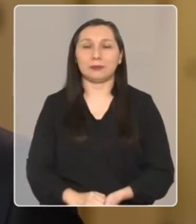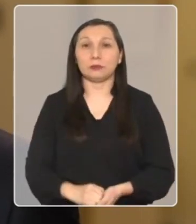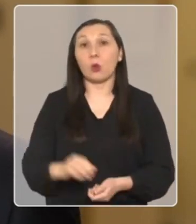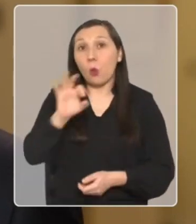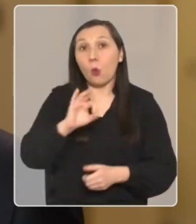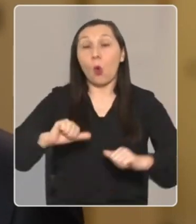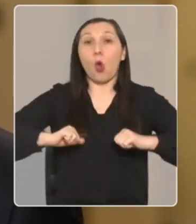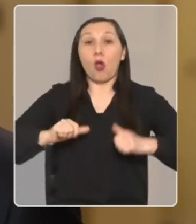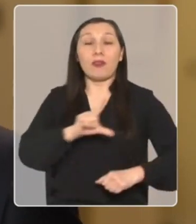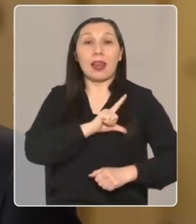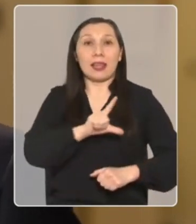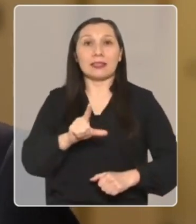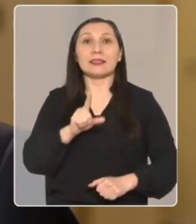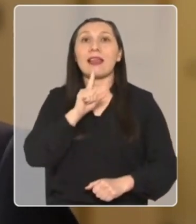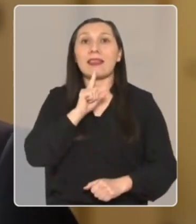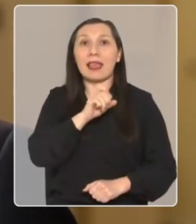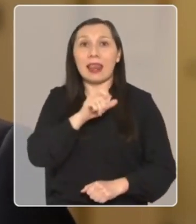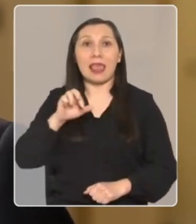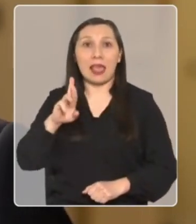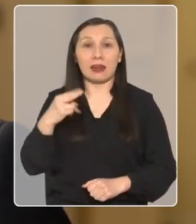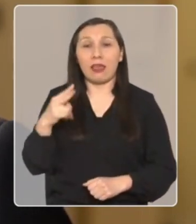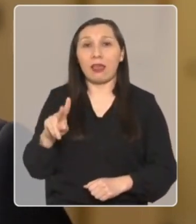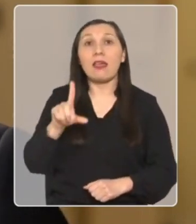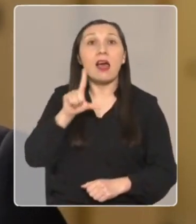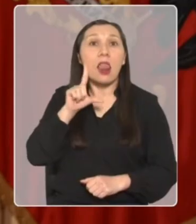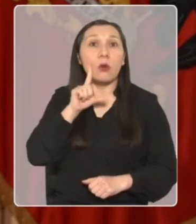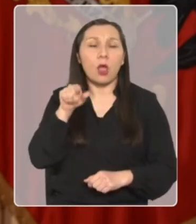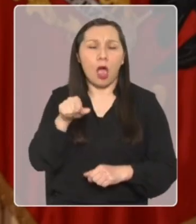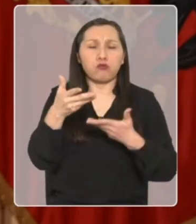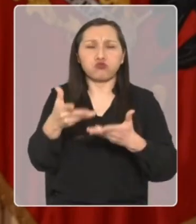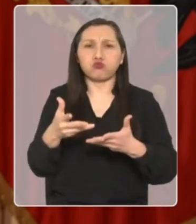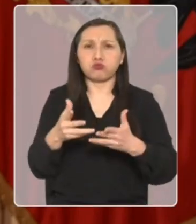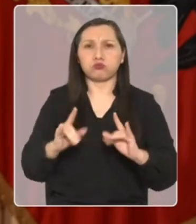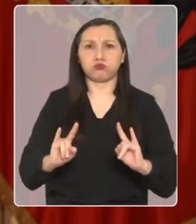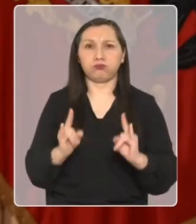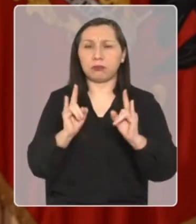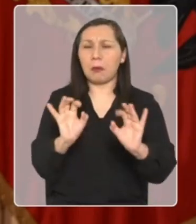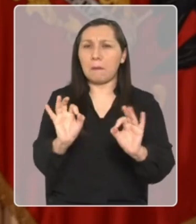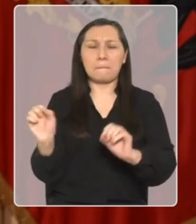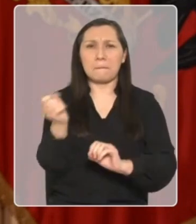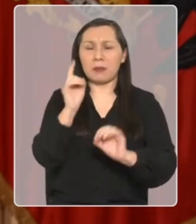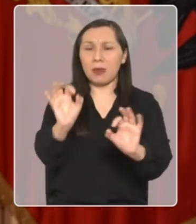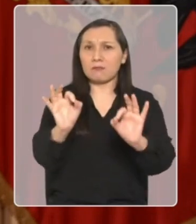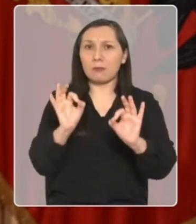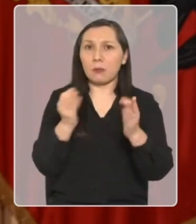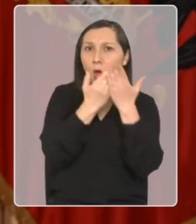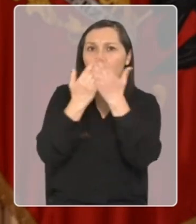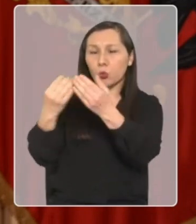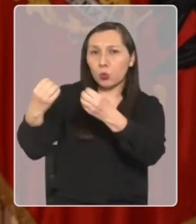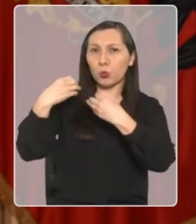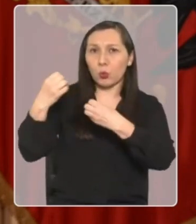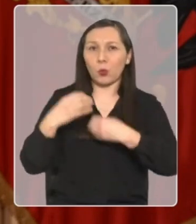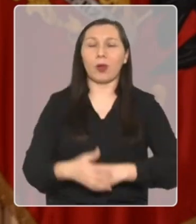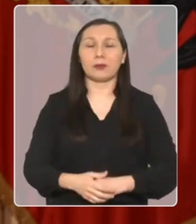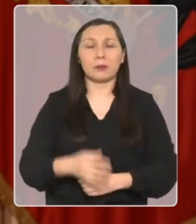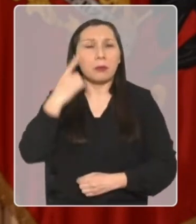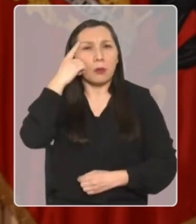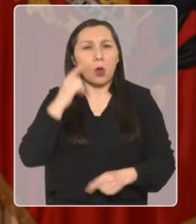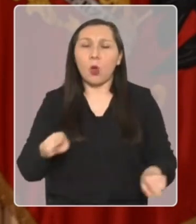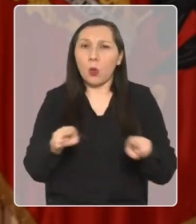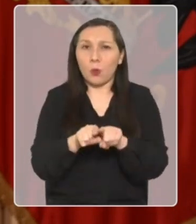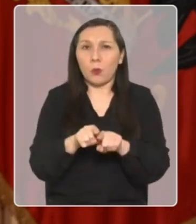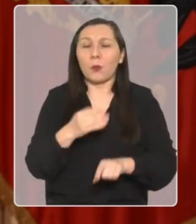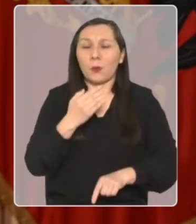O en los jóvenes del Liceo Jorge Telier en Lautaro, que ahora tienen infraestructura de primer nivel para educarse. Pienso